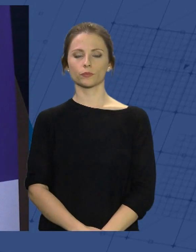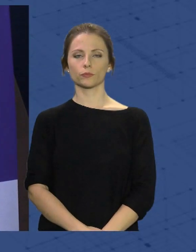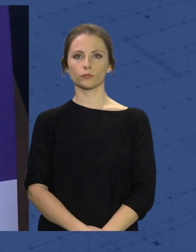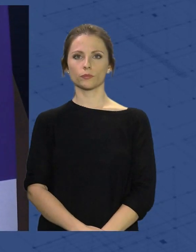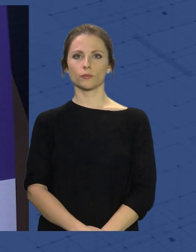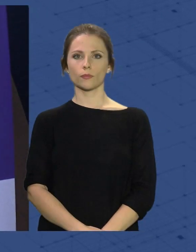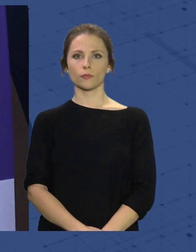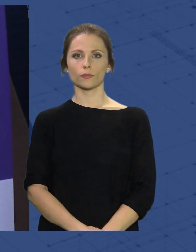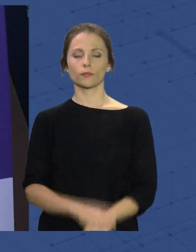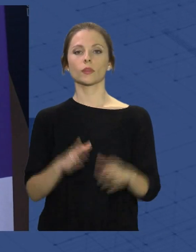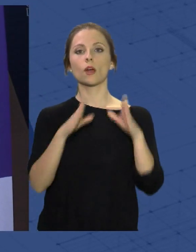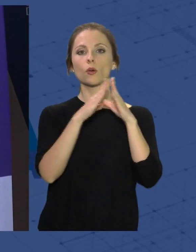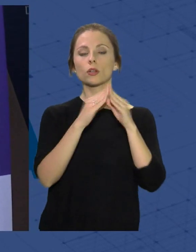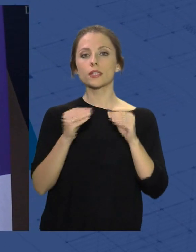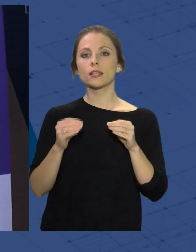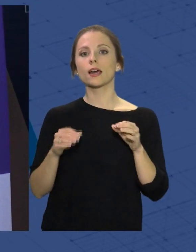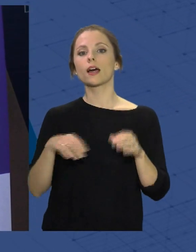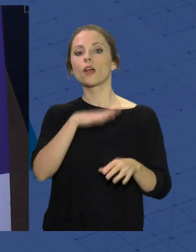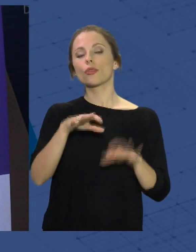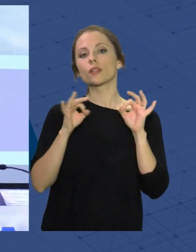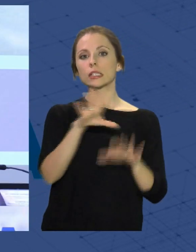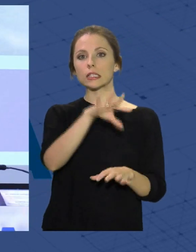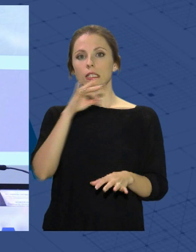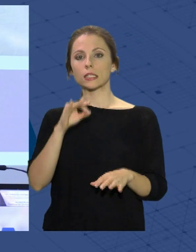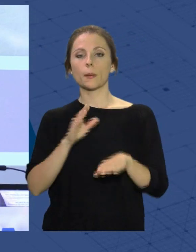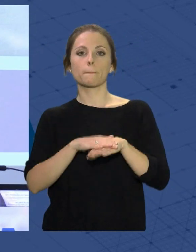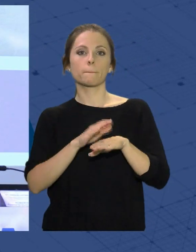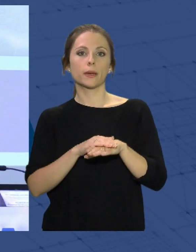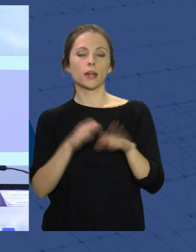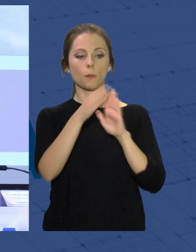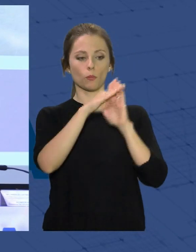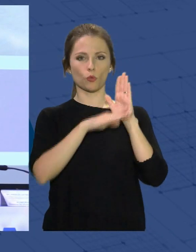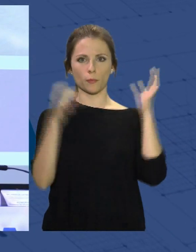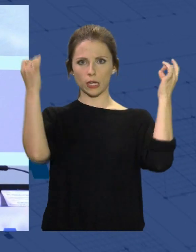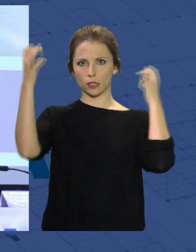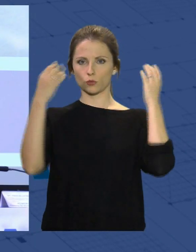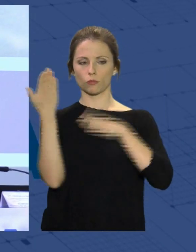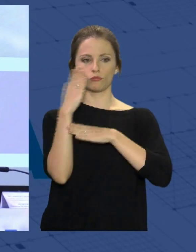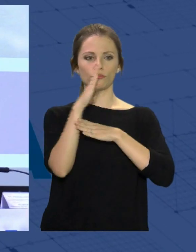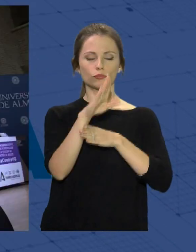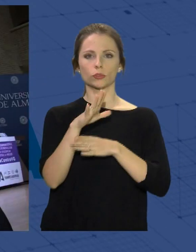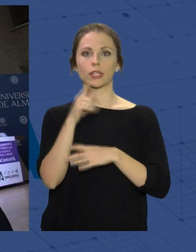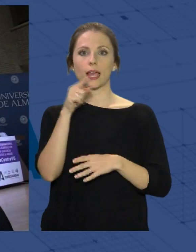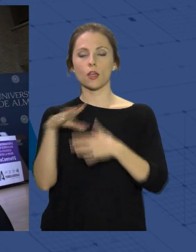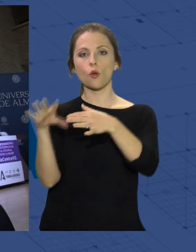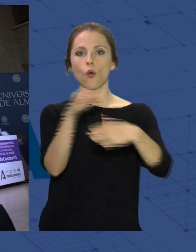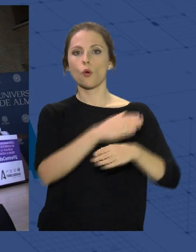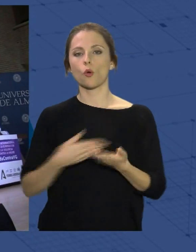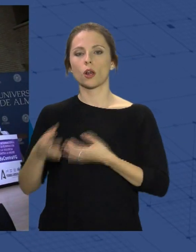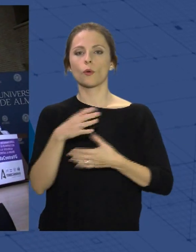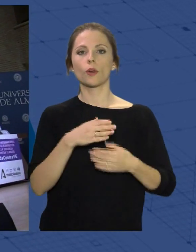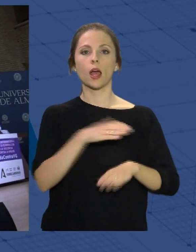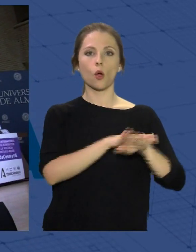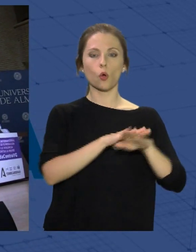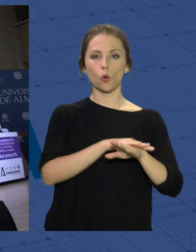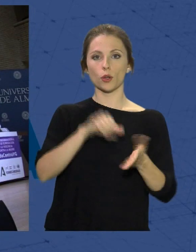La universidad ha sido el lugar escogido para presentar un amplio programa de actuaciones en las que colaboran conjuntamente Gobierno Central,